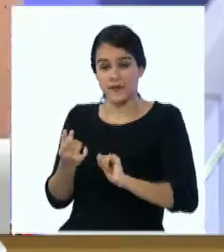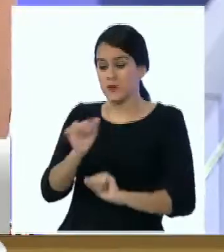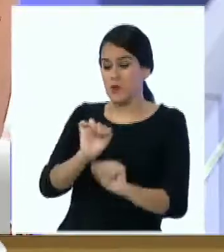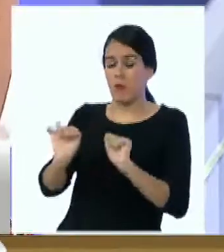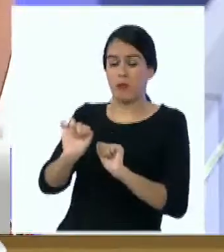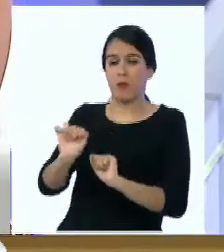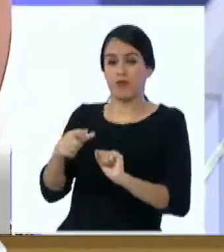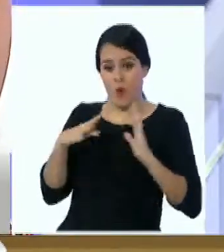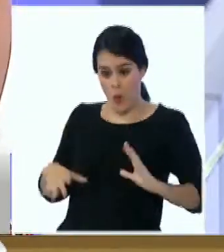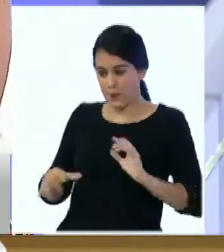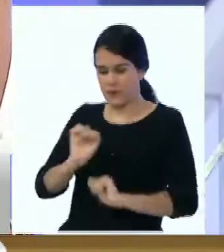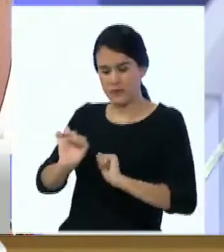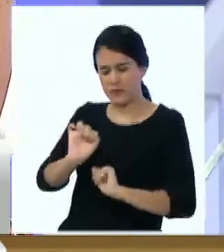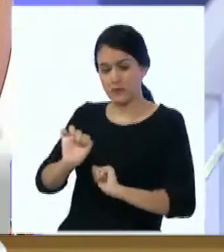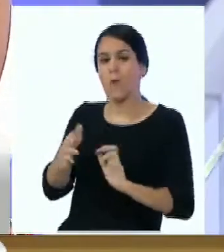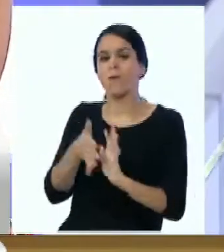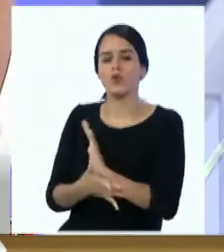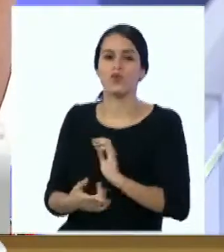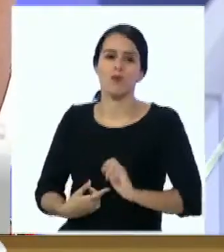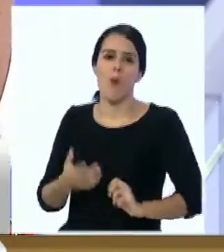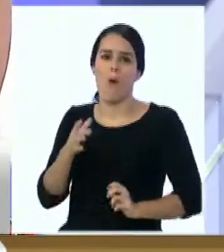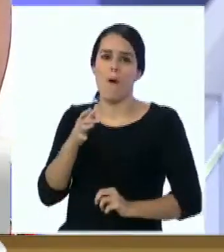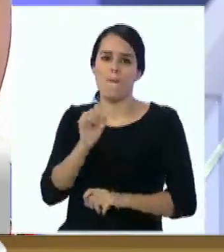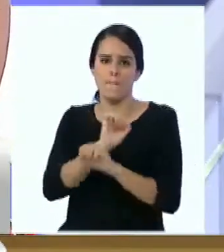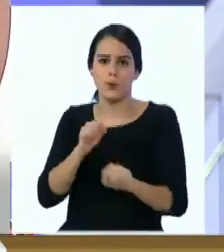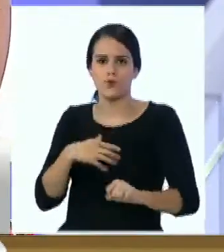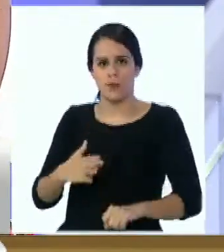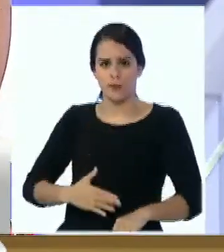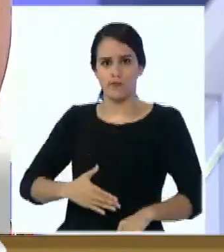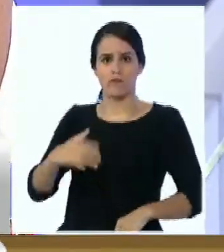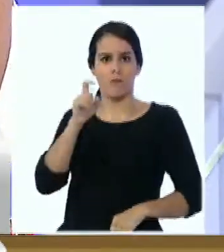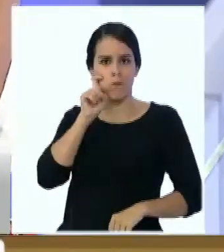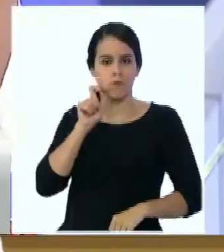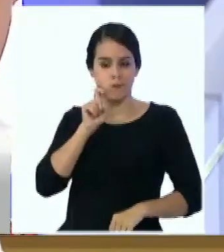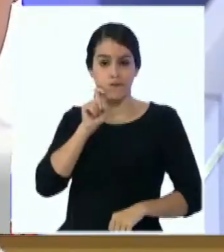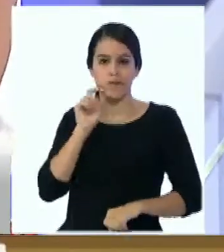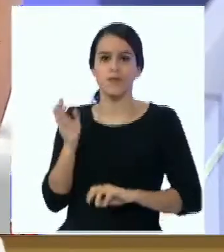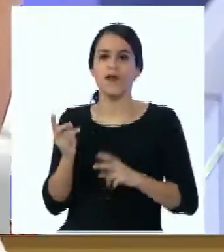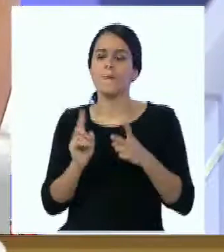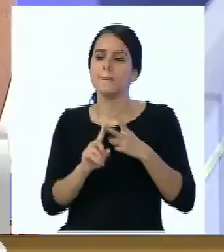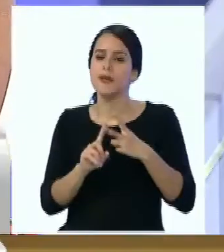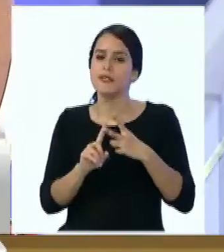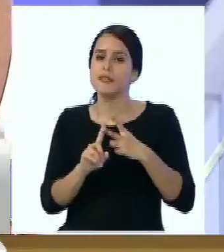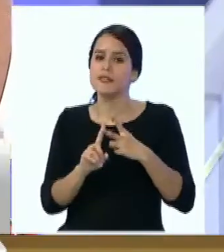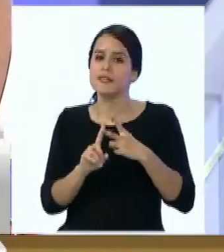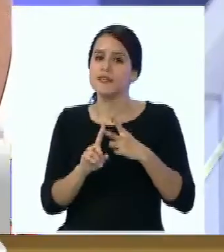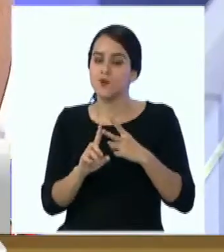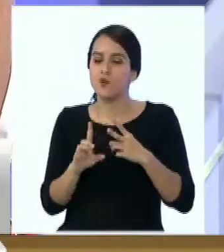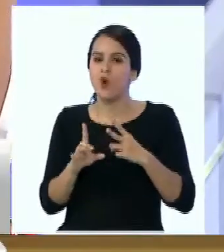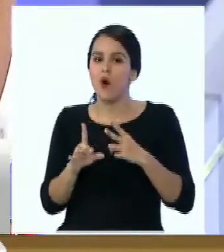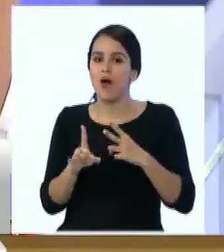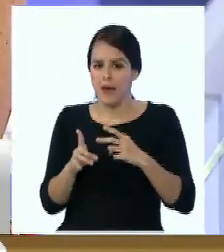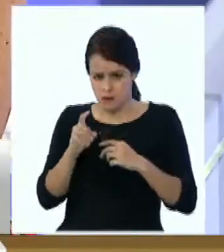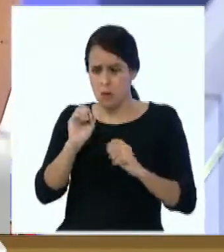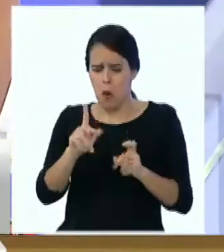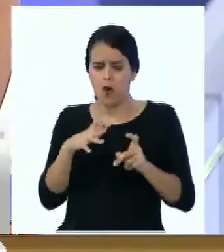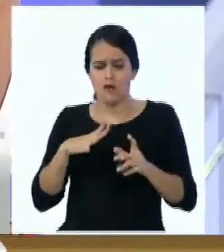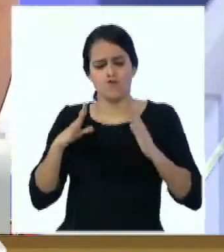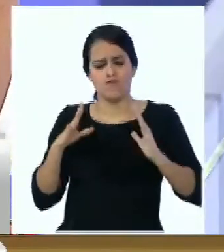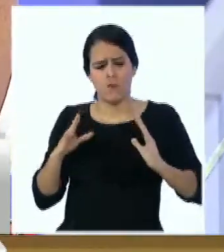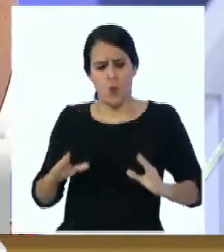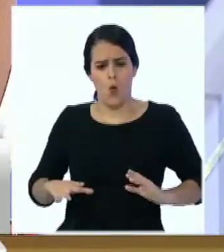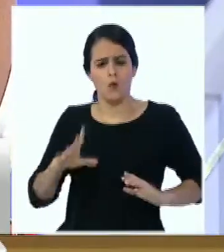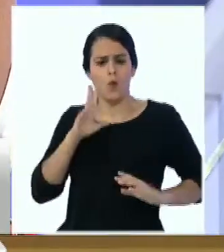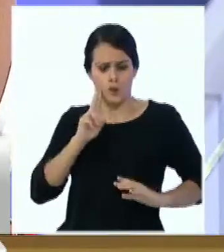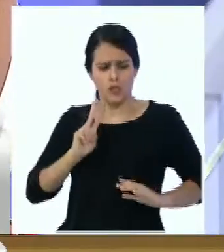parte, en el tema de la sexualidad, aunque estés bien aseado es más importante aún tener protección si tú no tienes